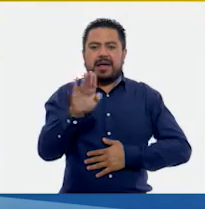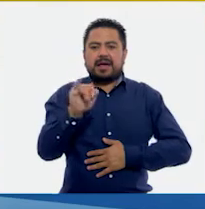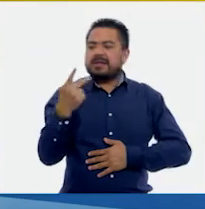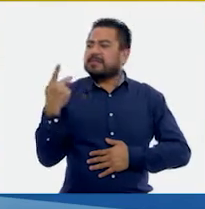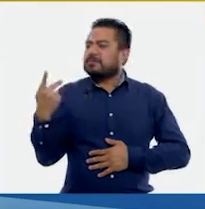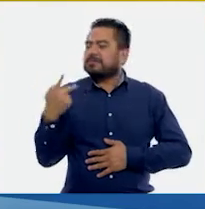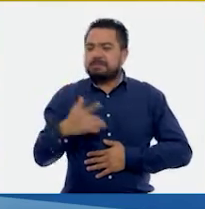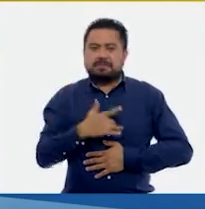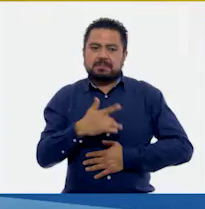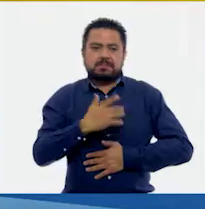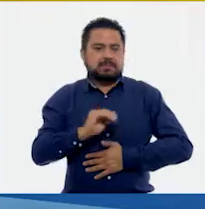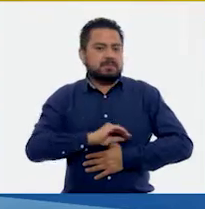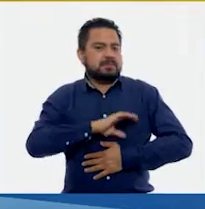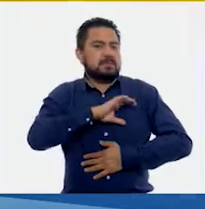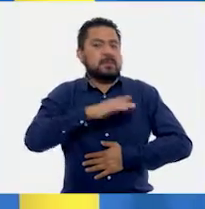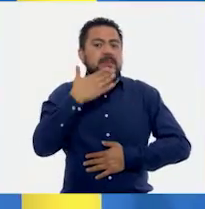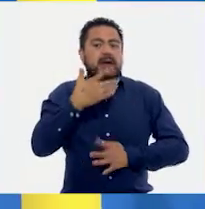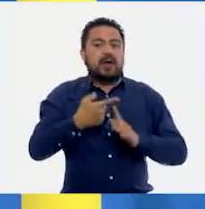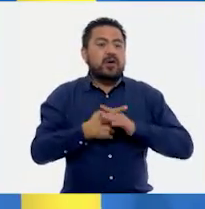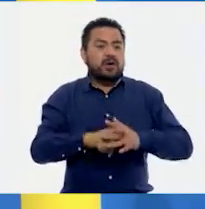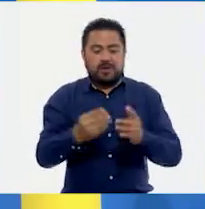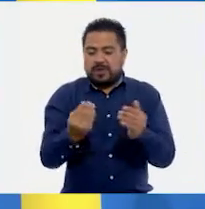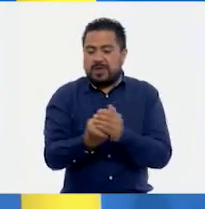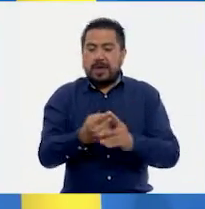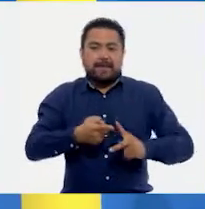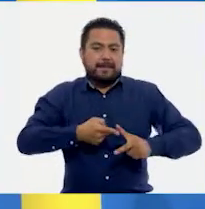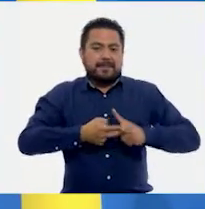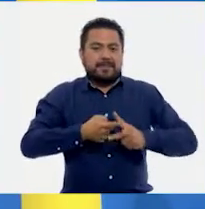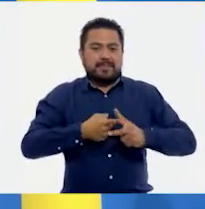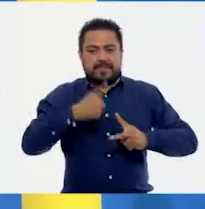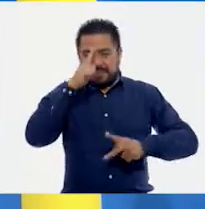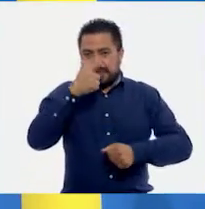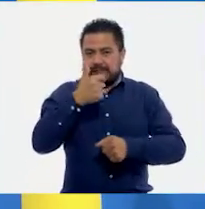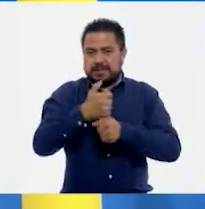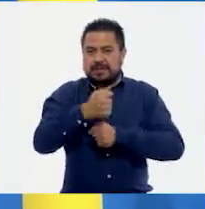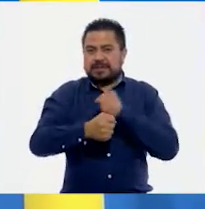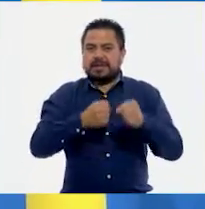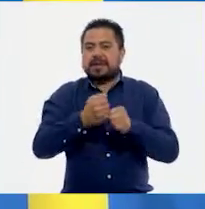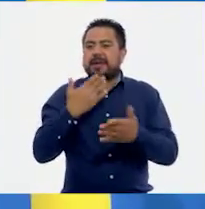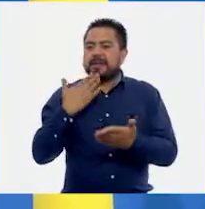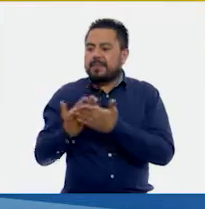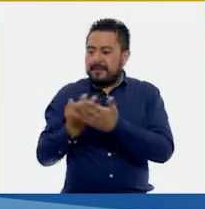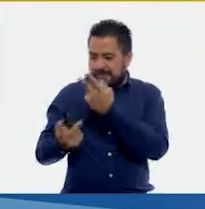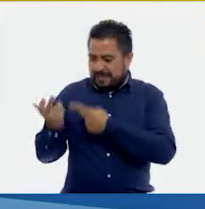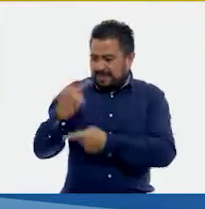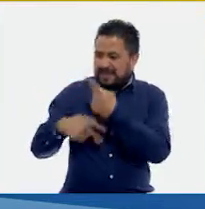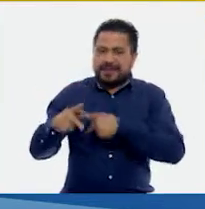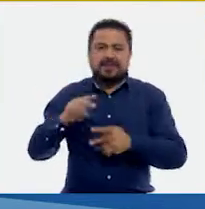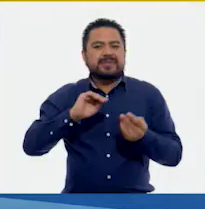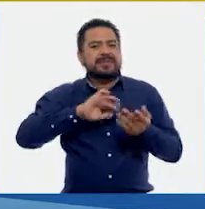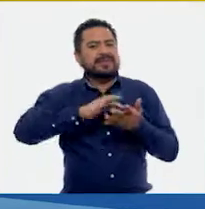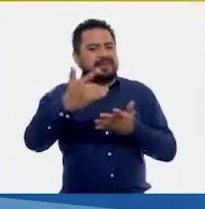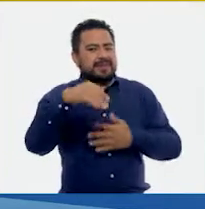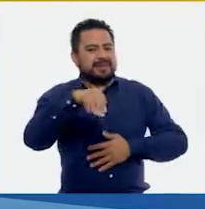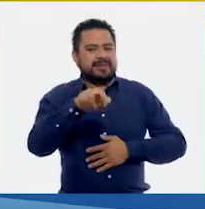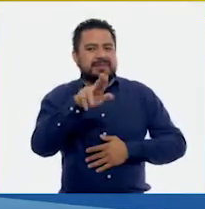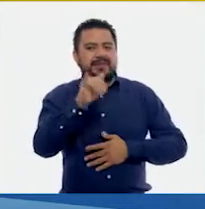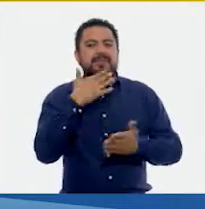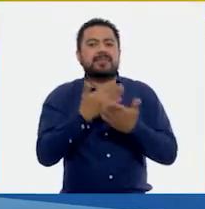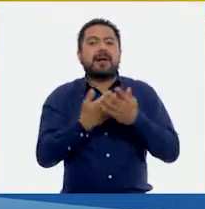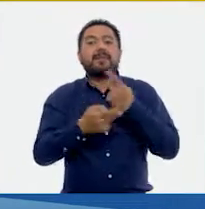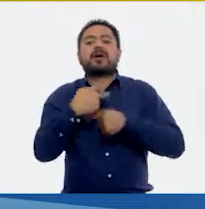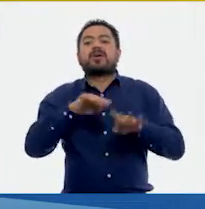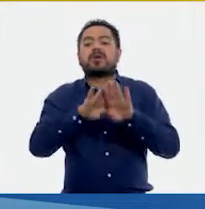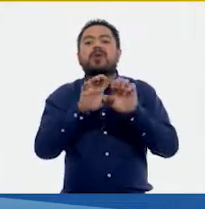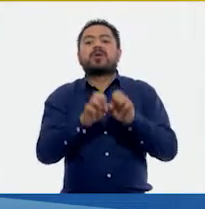estamos muy entusiasmadas por comenzar esta sesión de matemáticas para sexto grado. Bienvenida, Gaby. Muchas gracias, María. Bienvenidos. ¿Cómo están